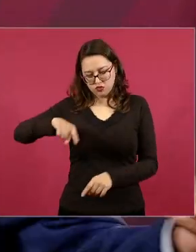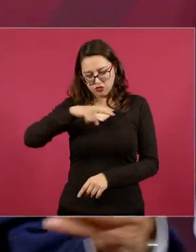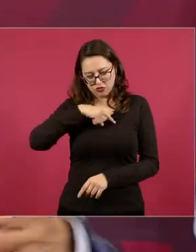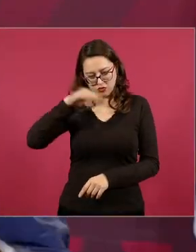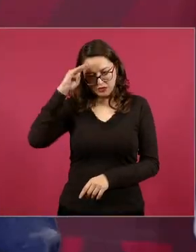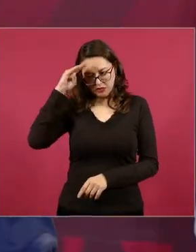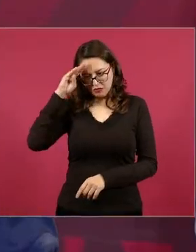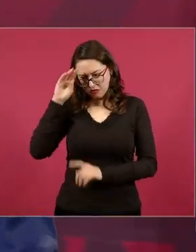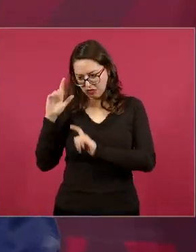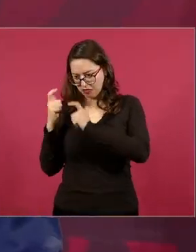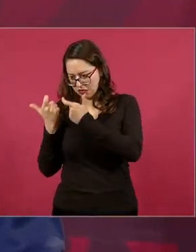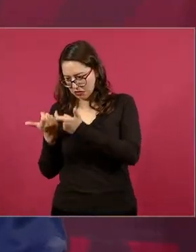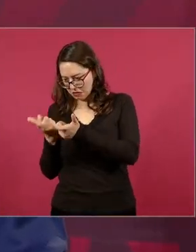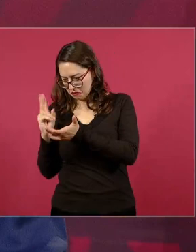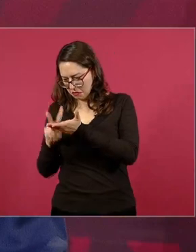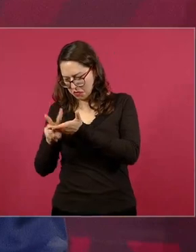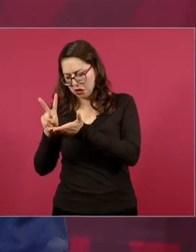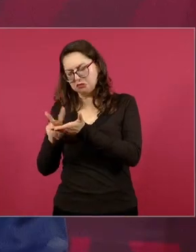de México